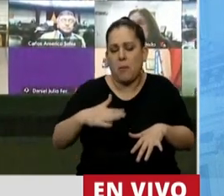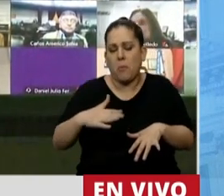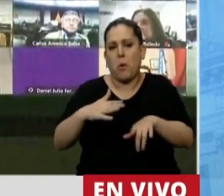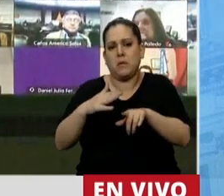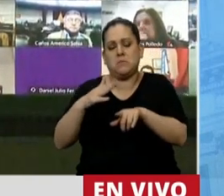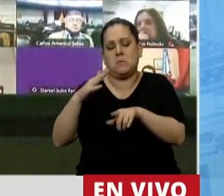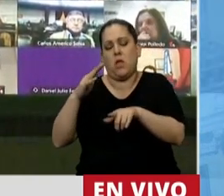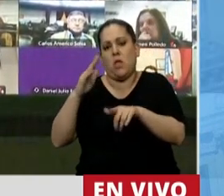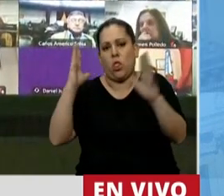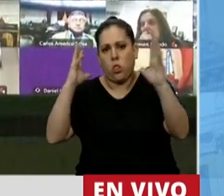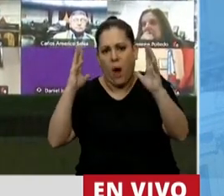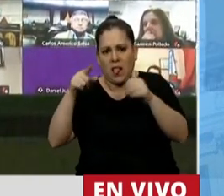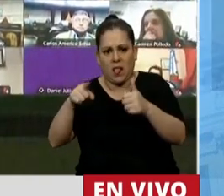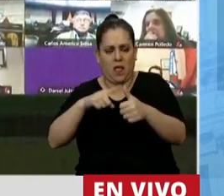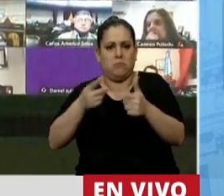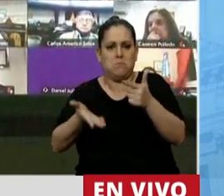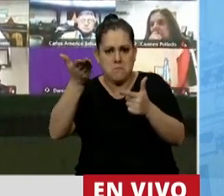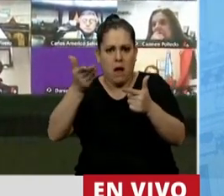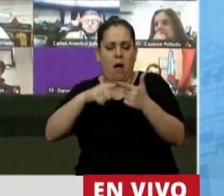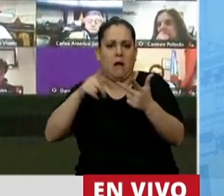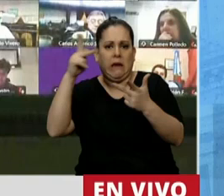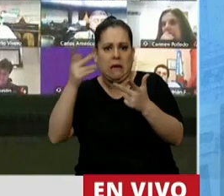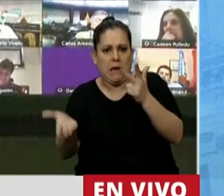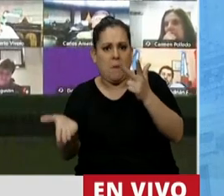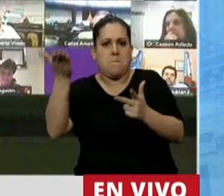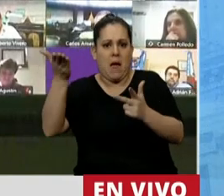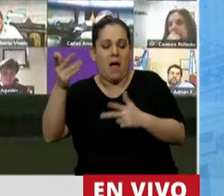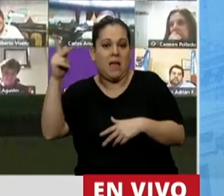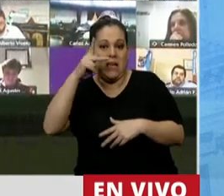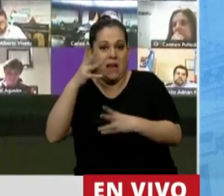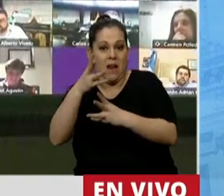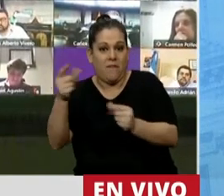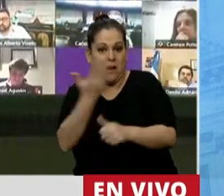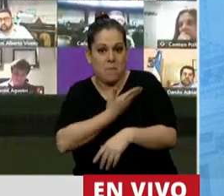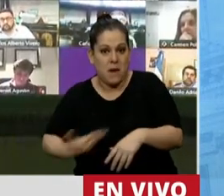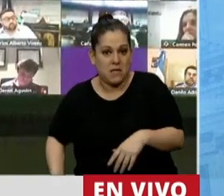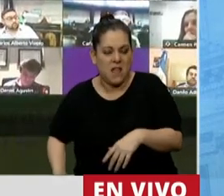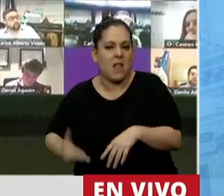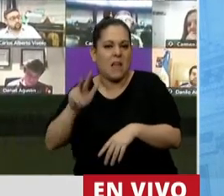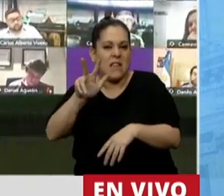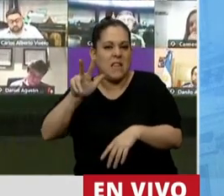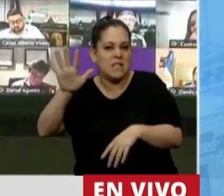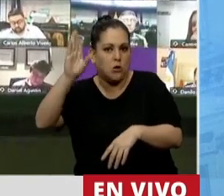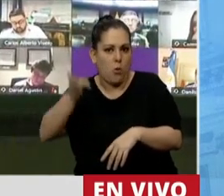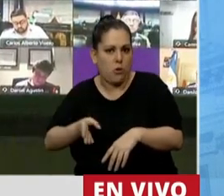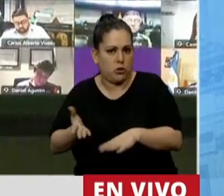Néstor Kirchner en el 2007 al 27,5, y antes de irse Néstor Kirchner en el 2007 la llevó al 35.